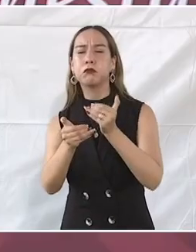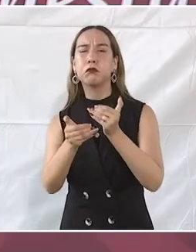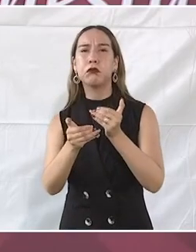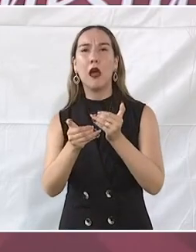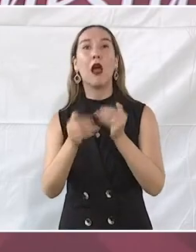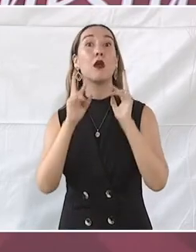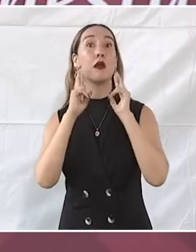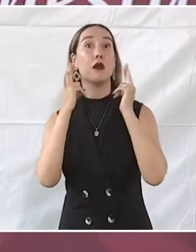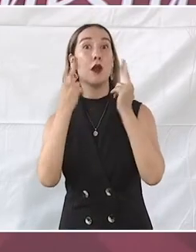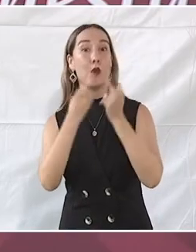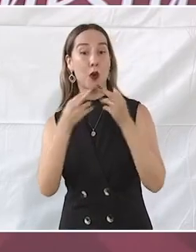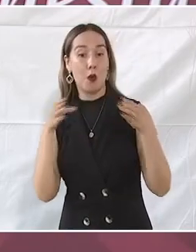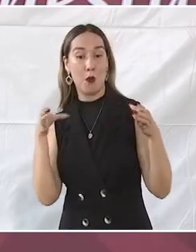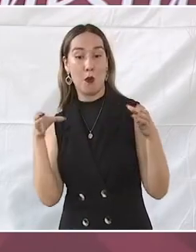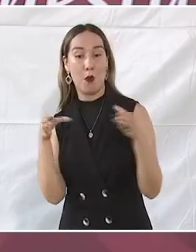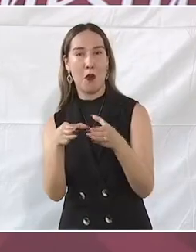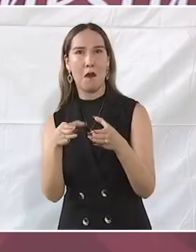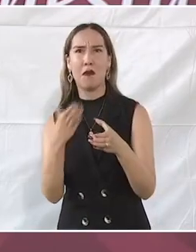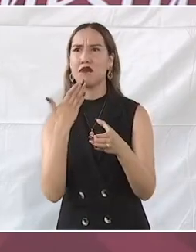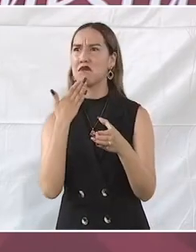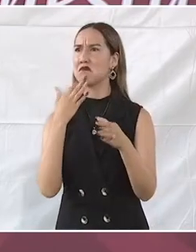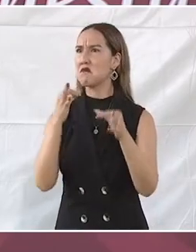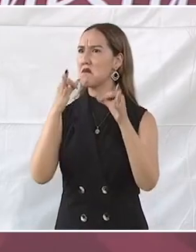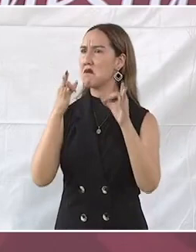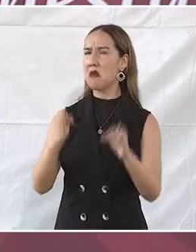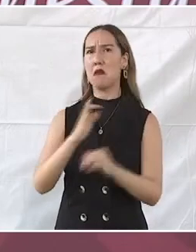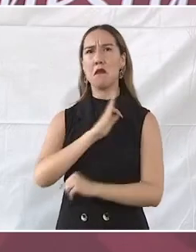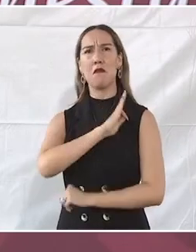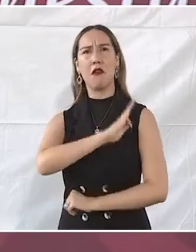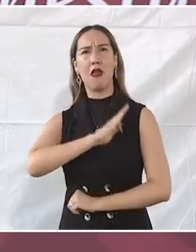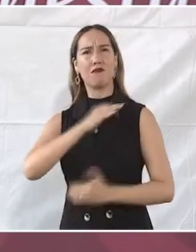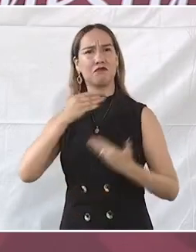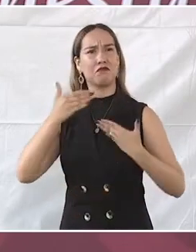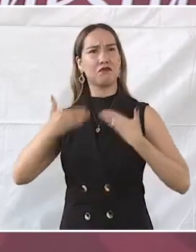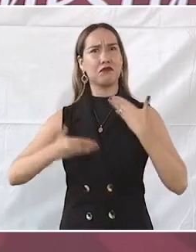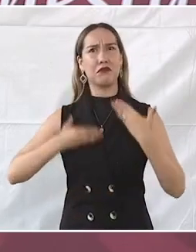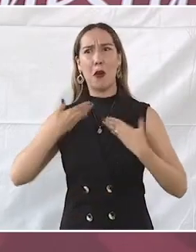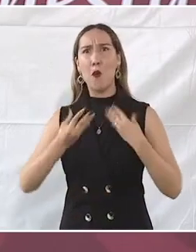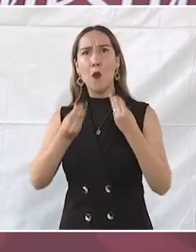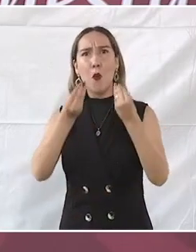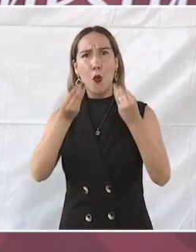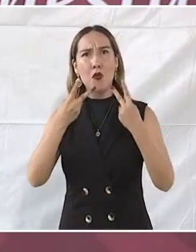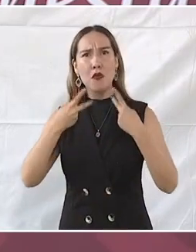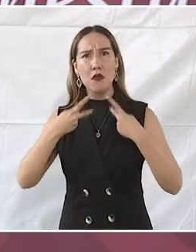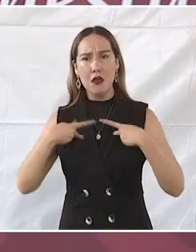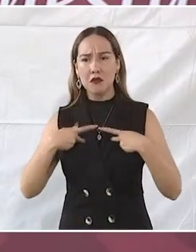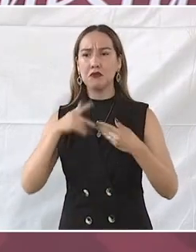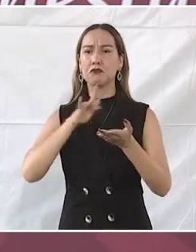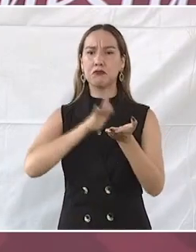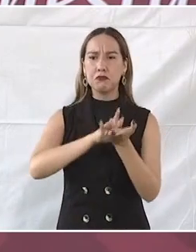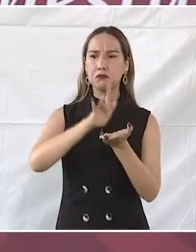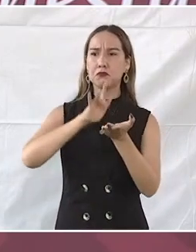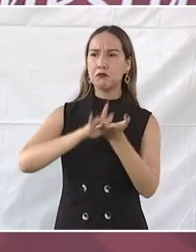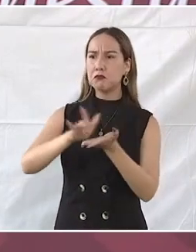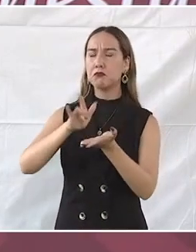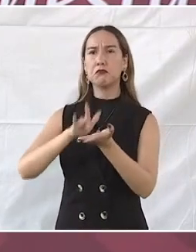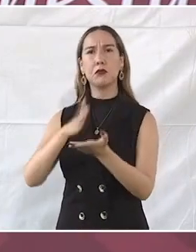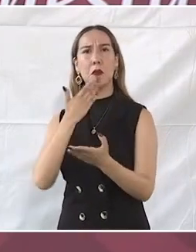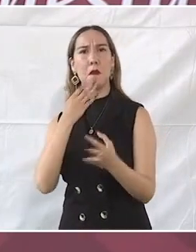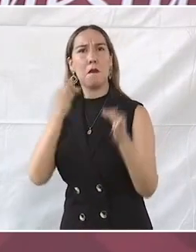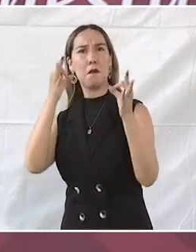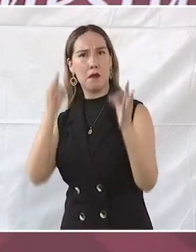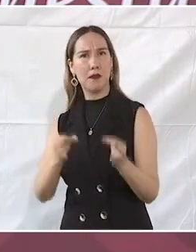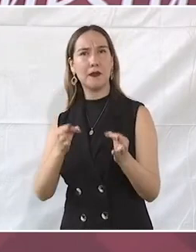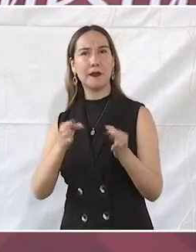comunidad y nos fuimos muy satisfechos al comprobar que hay cientos de beneficiarios que están recibiendo sus apoyos de manera